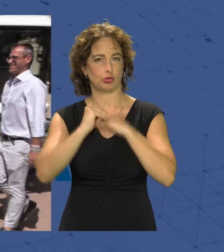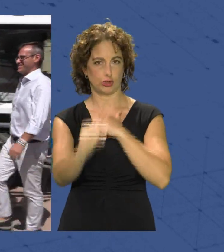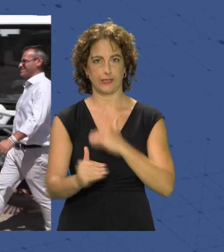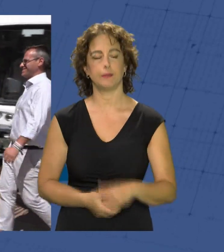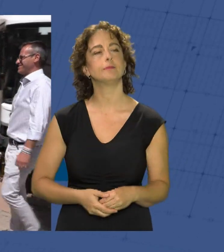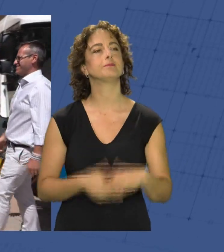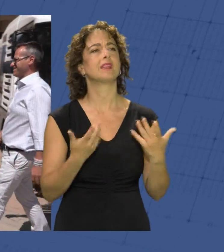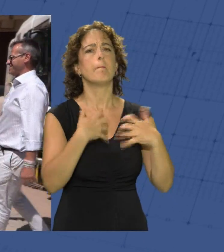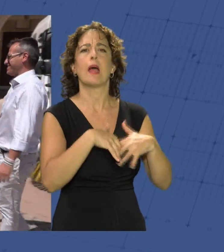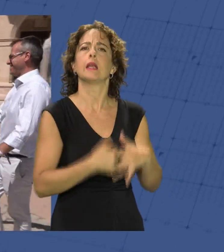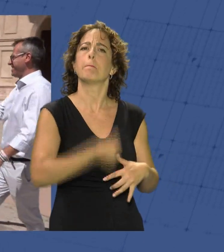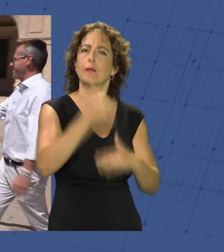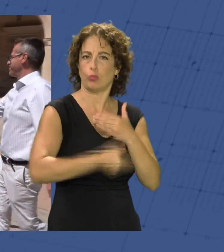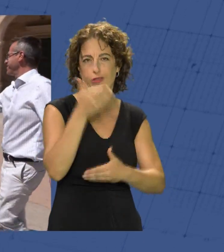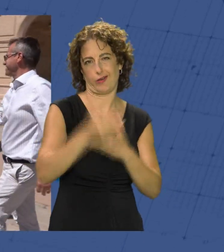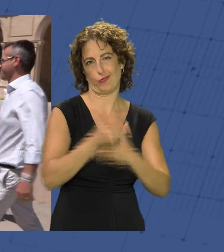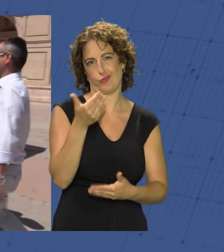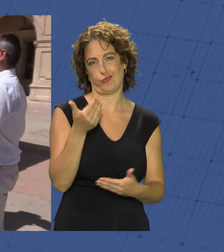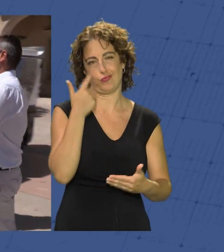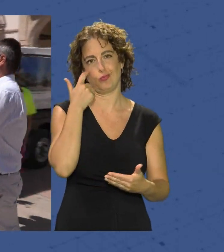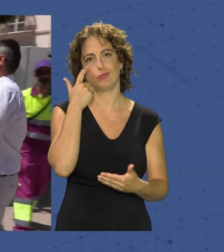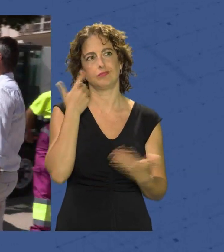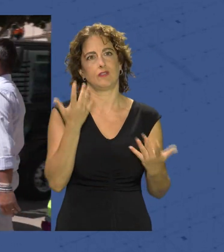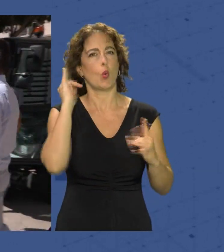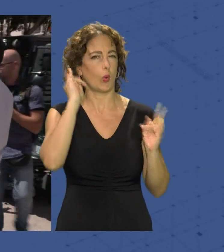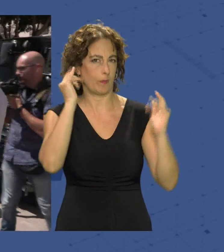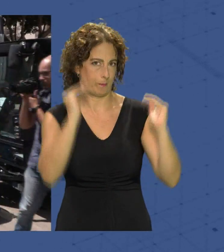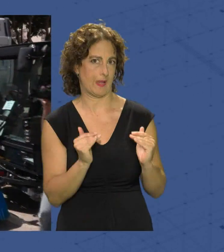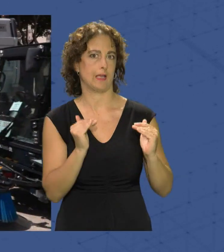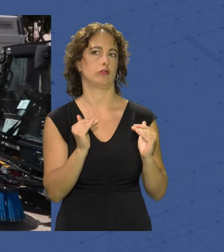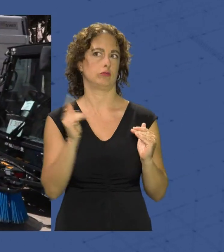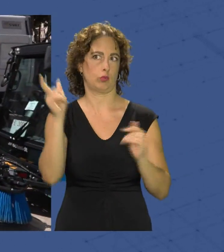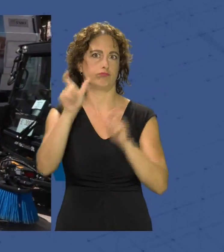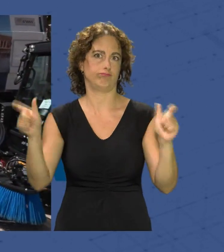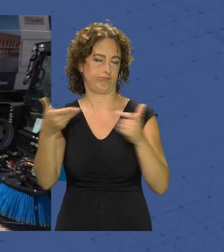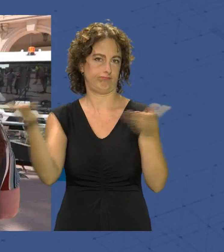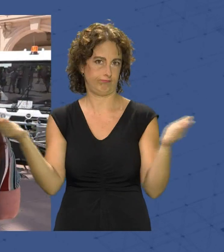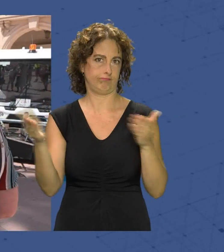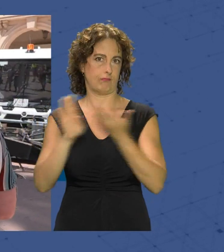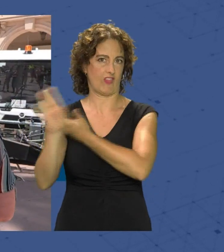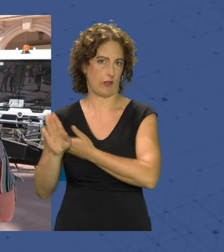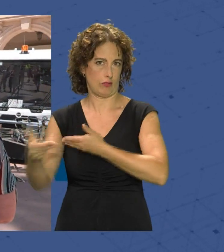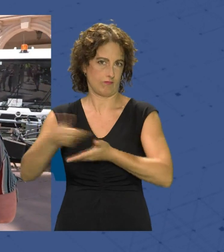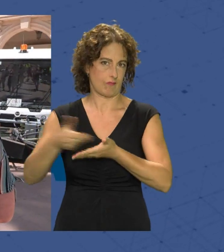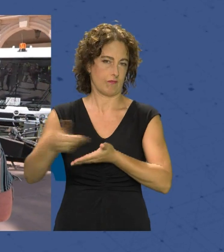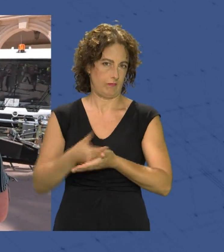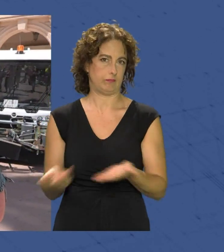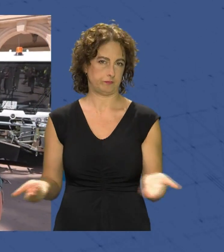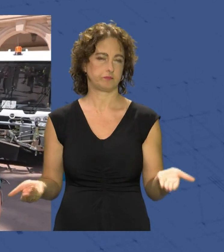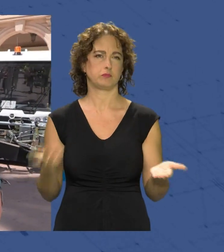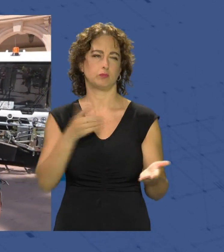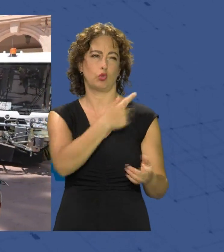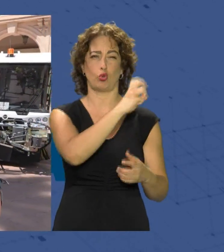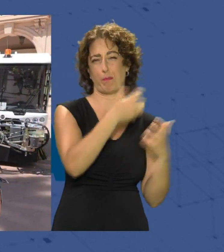Son máquinas mucho más modernas que hacen mucho menos ruido que también es una demanda ciudadana por unas máquinas que son de hace muchísimos años.